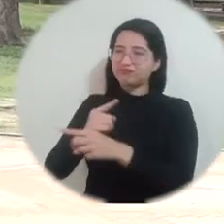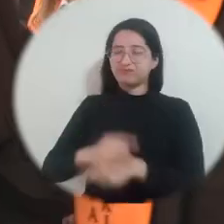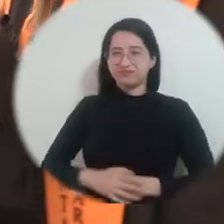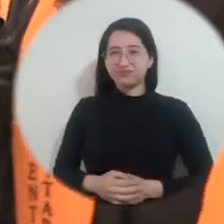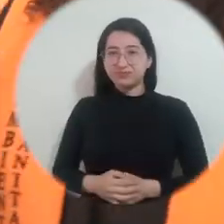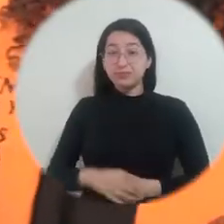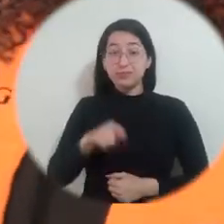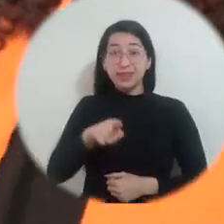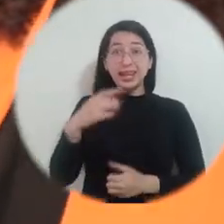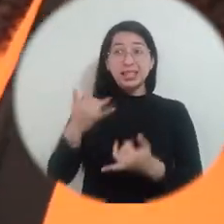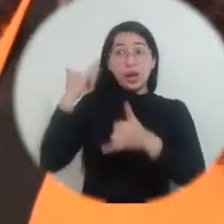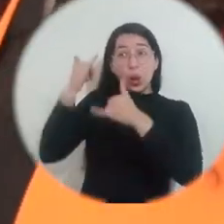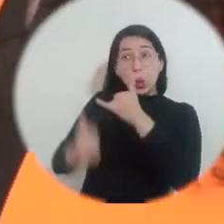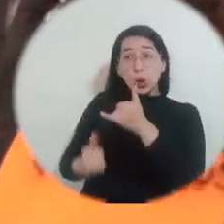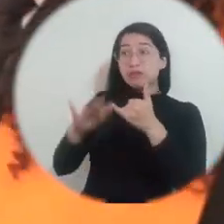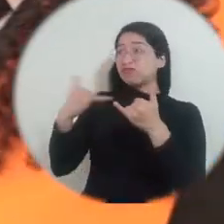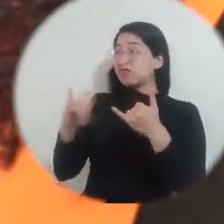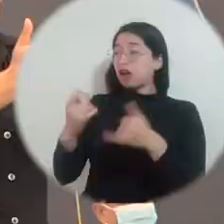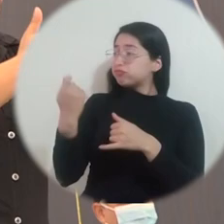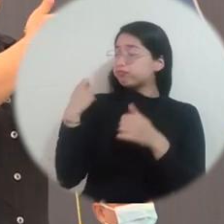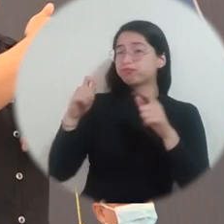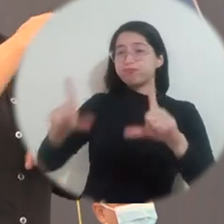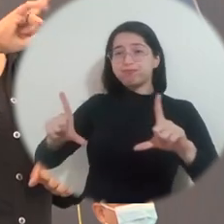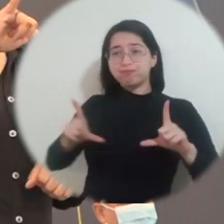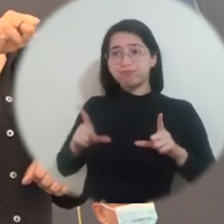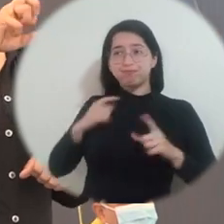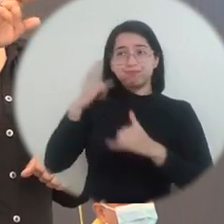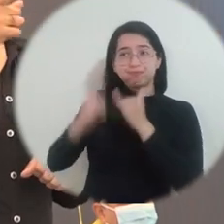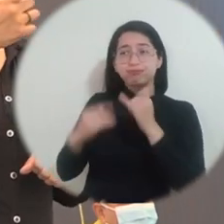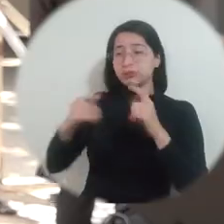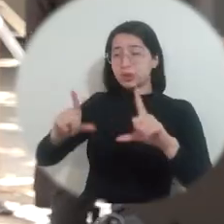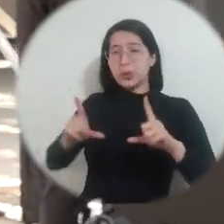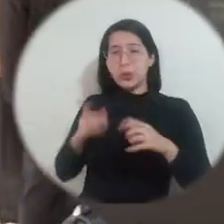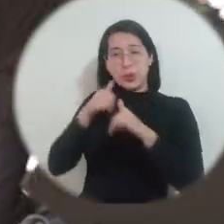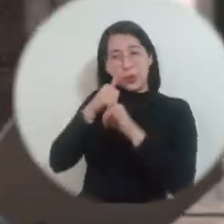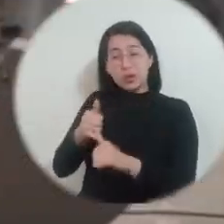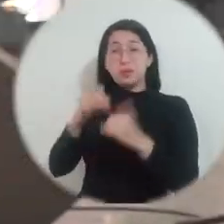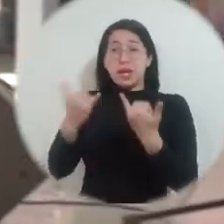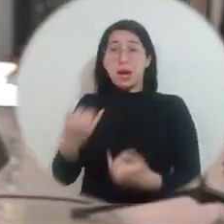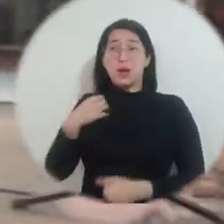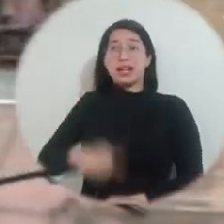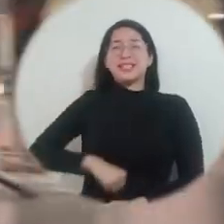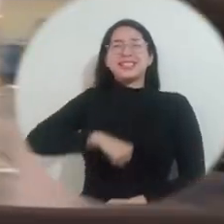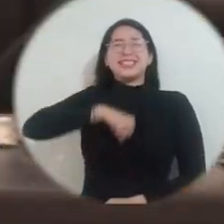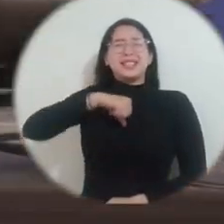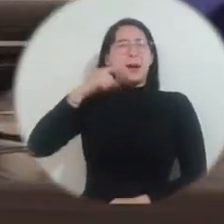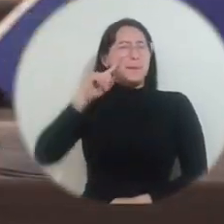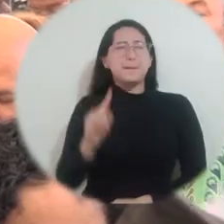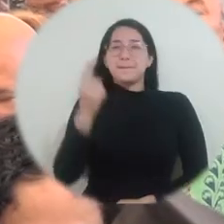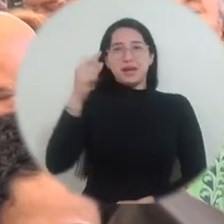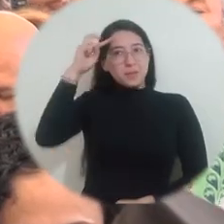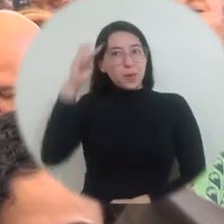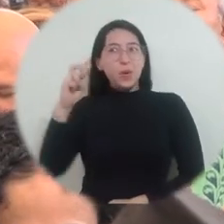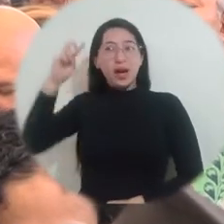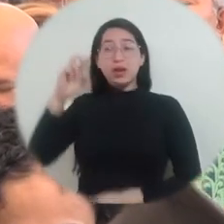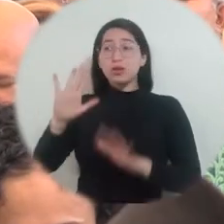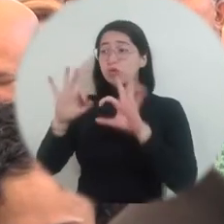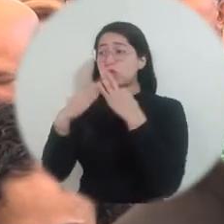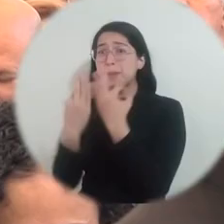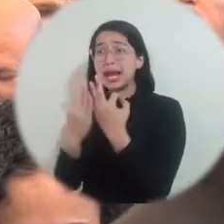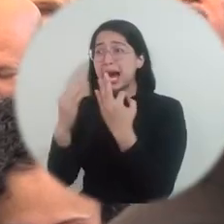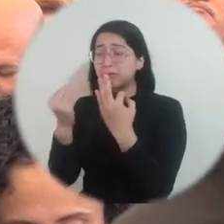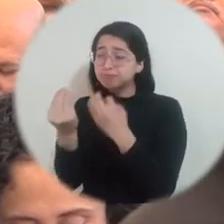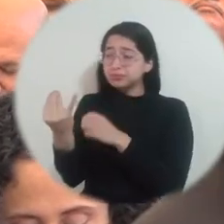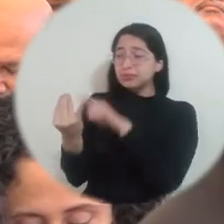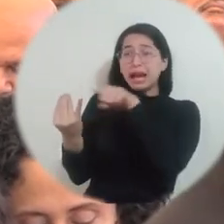Hasta entonces es la última graduada de su histórico programa, pero más orgullo siente hoy por ser la primera profesional